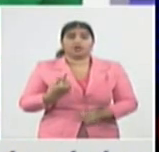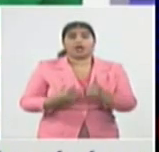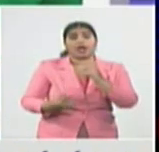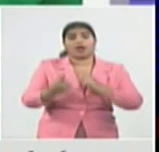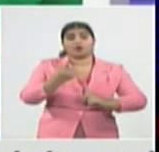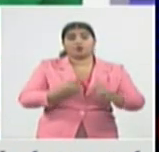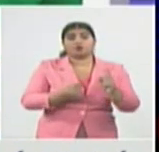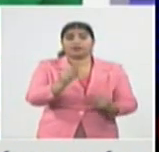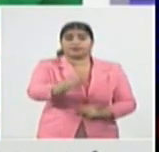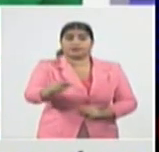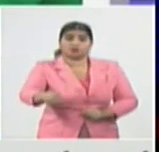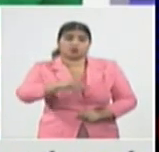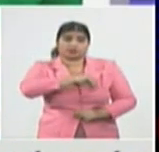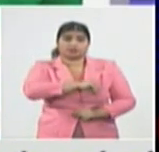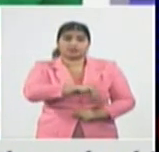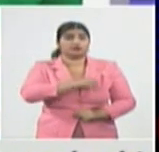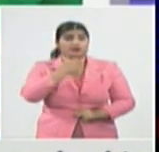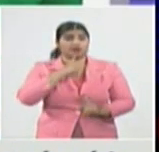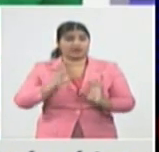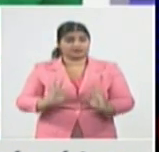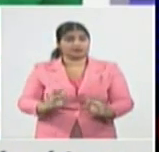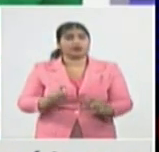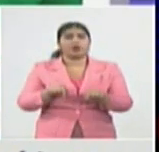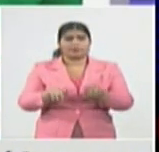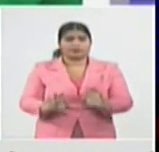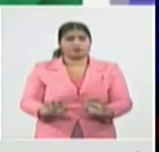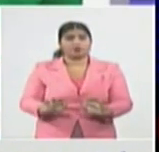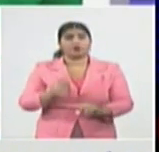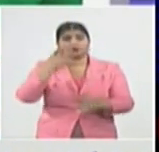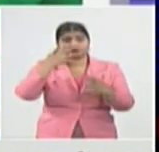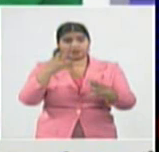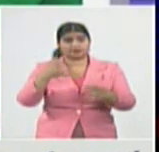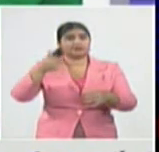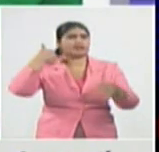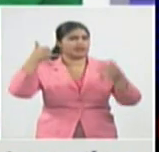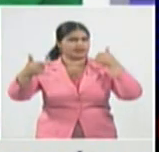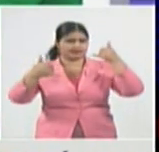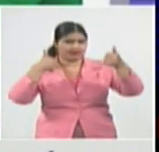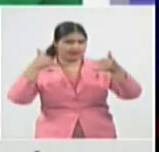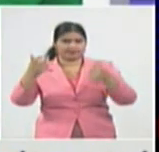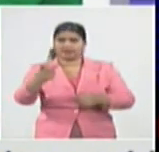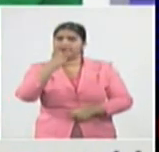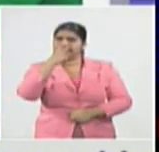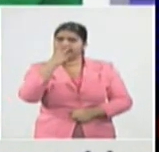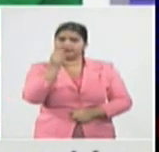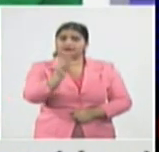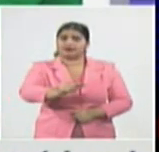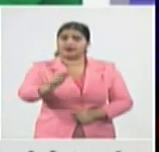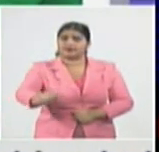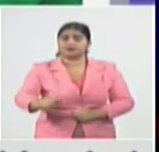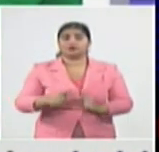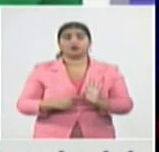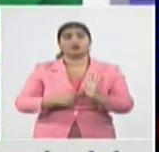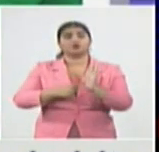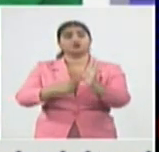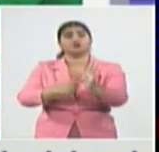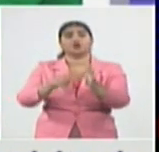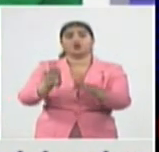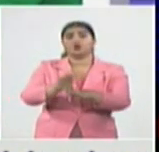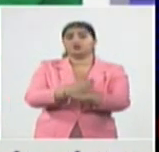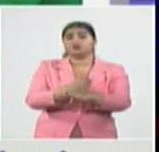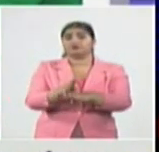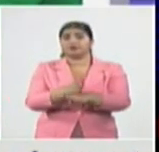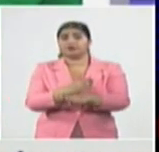que las redes de apoyo estén disponibles en todo tiempo apoyo social donde estamos hablando también que es un